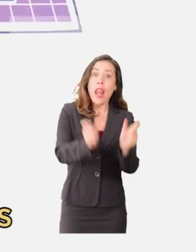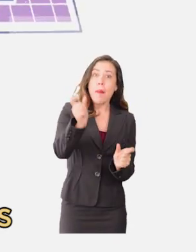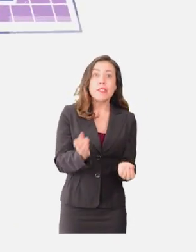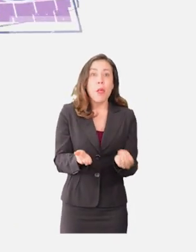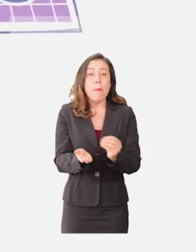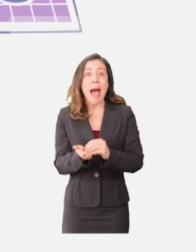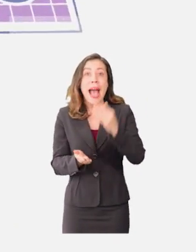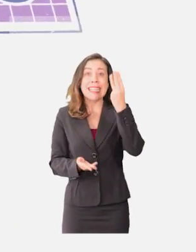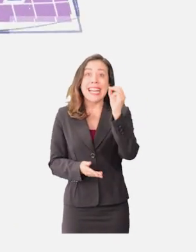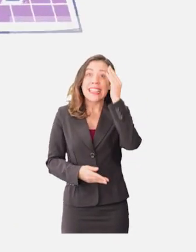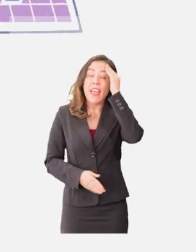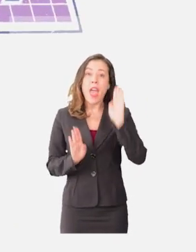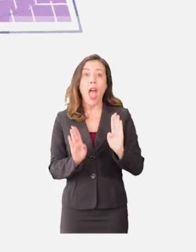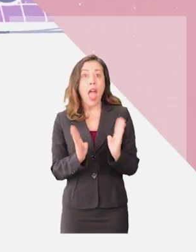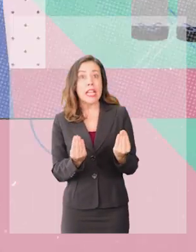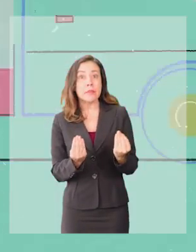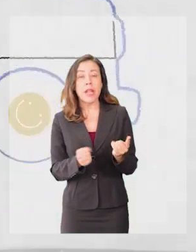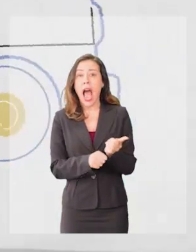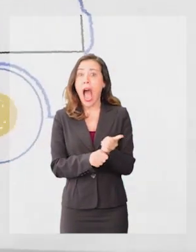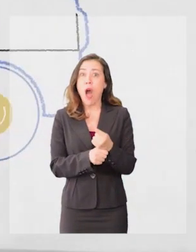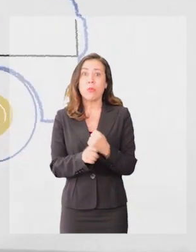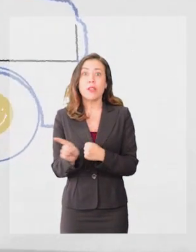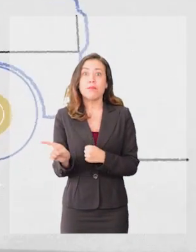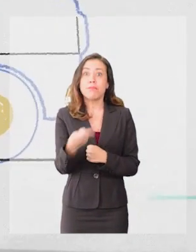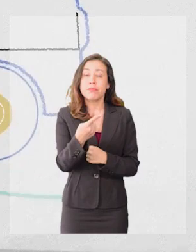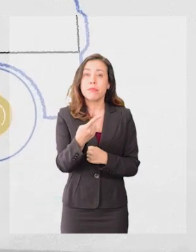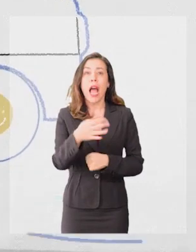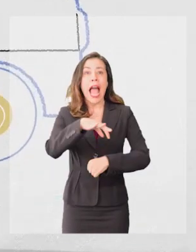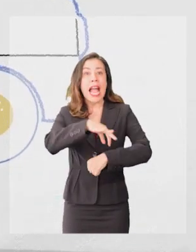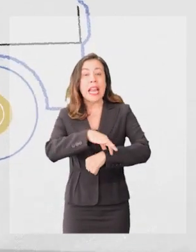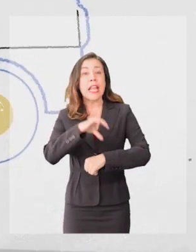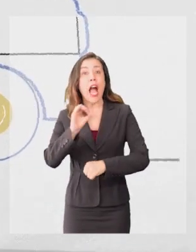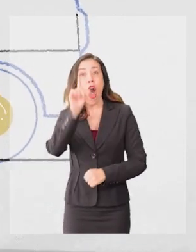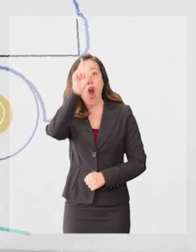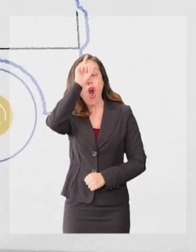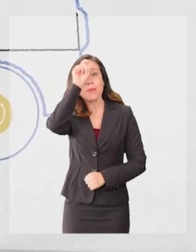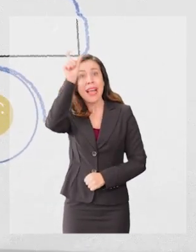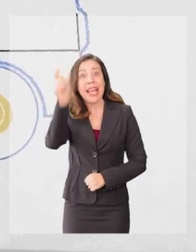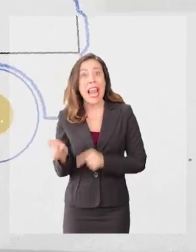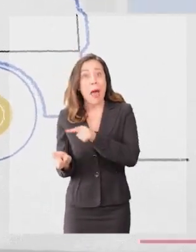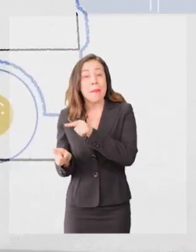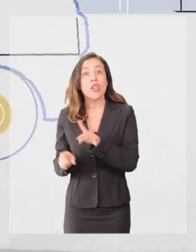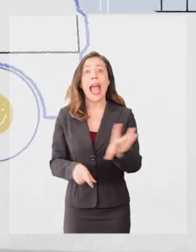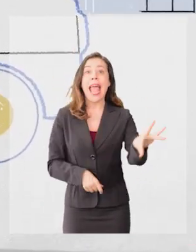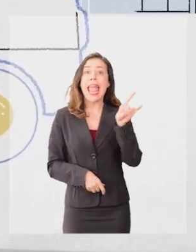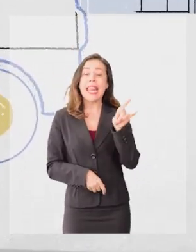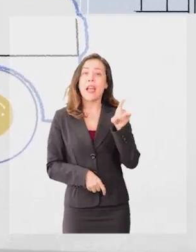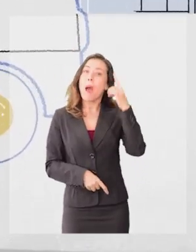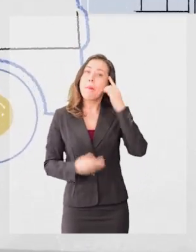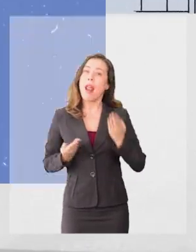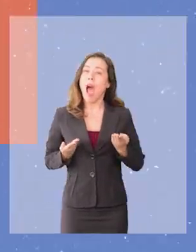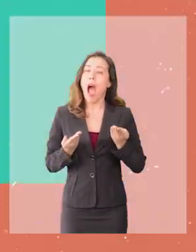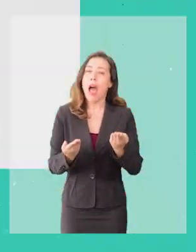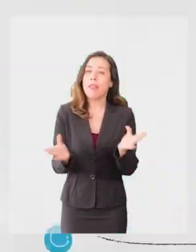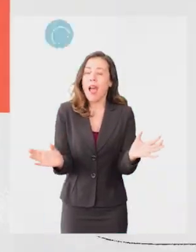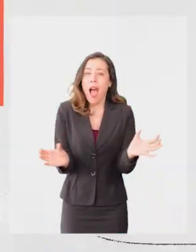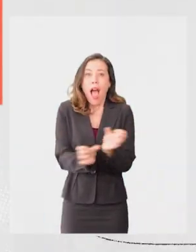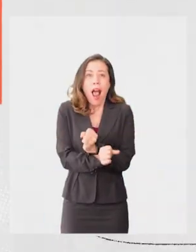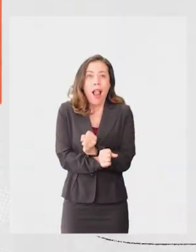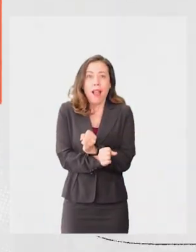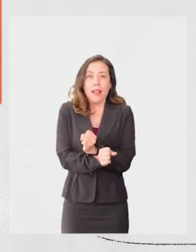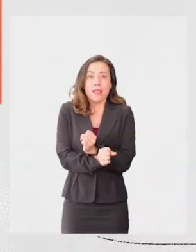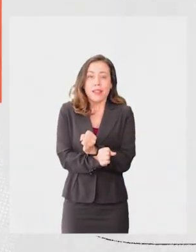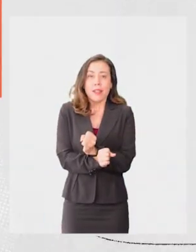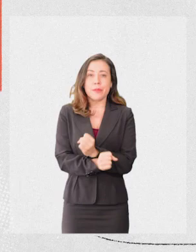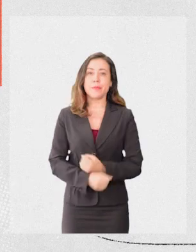que todos aquellos que superen los 30 días de espera sean automáticamente derivados a la clínica u hospital que el paciente elija para ser